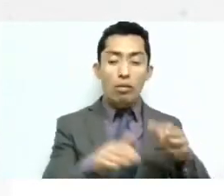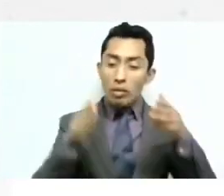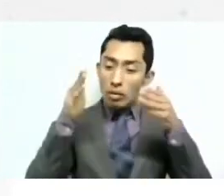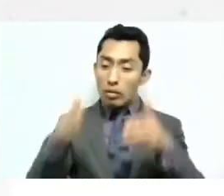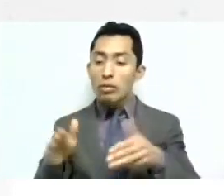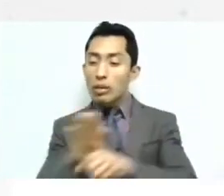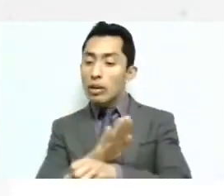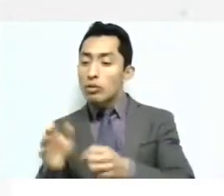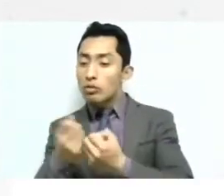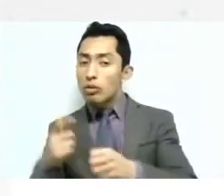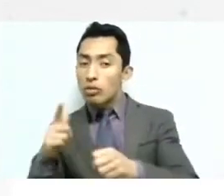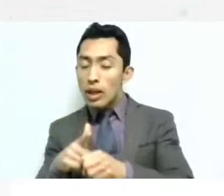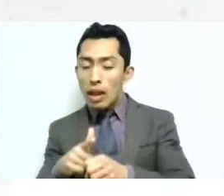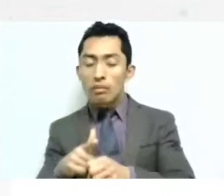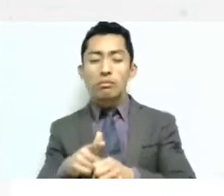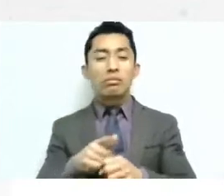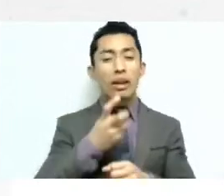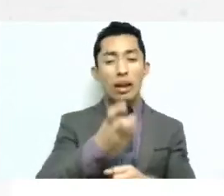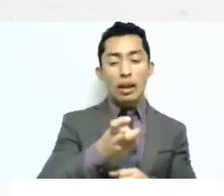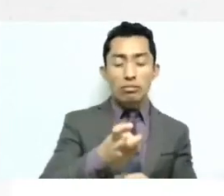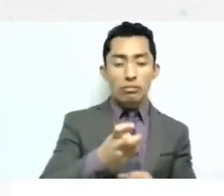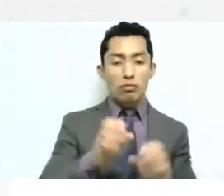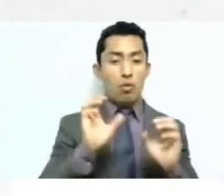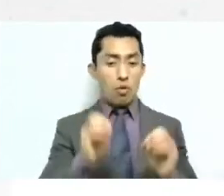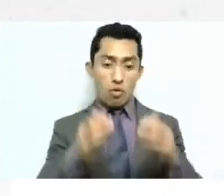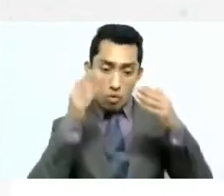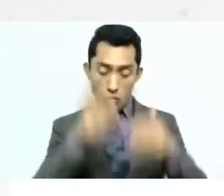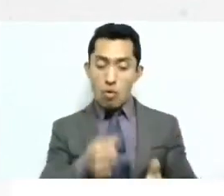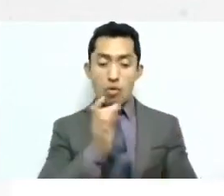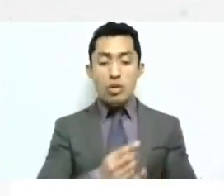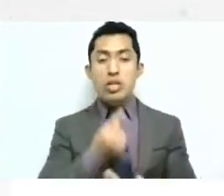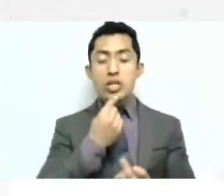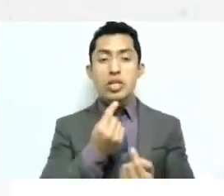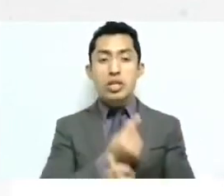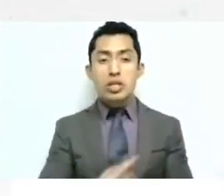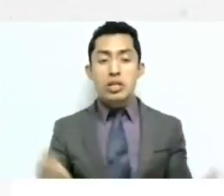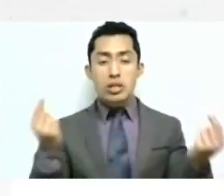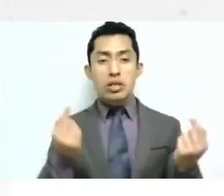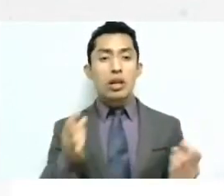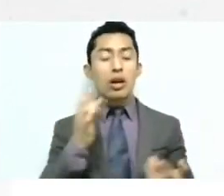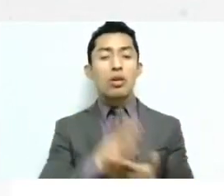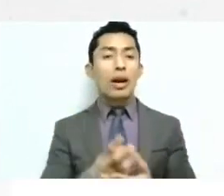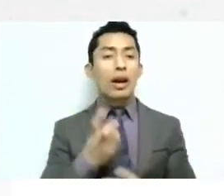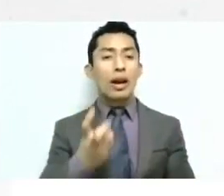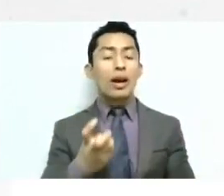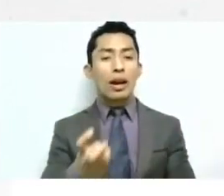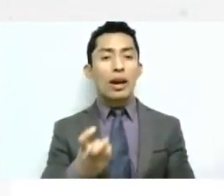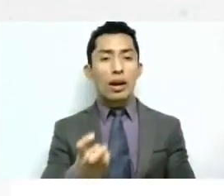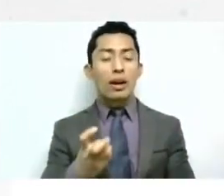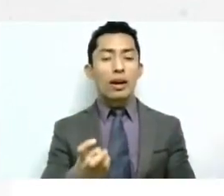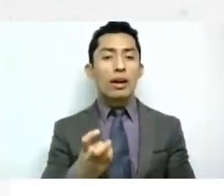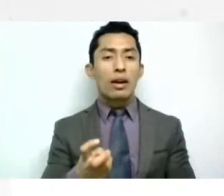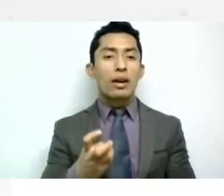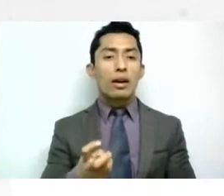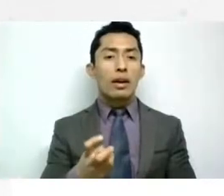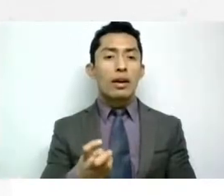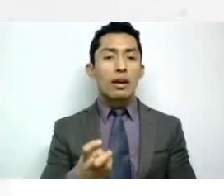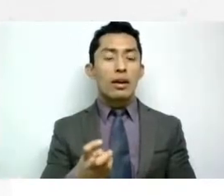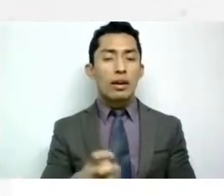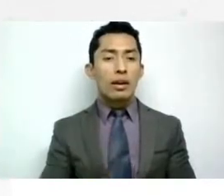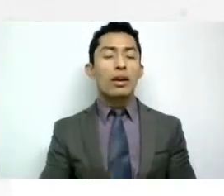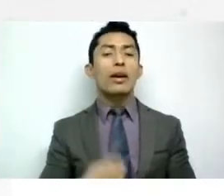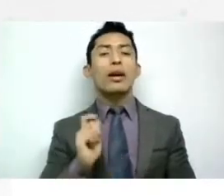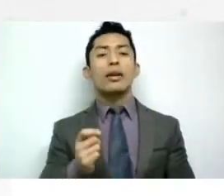pues acá de este lado o la interés superior del menor la protección a lo que es la la